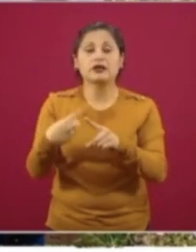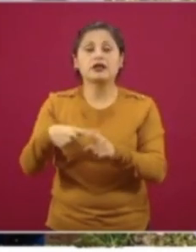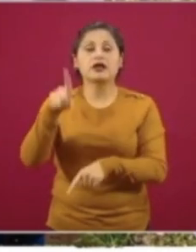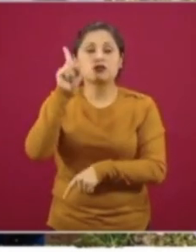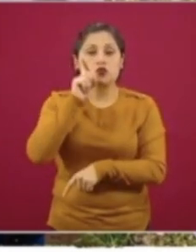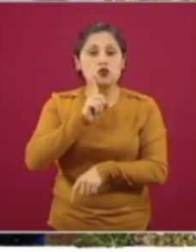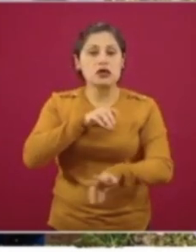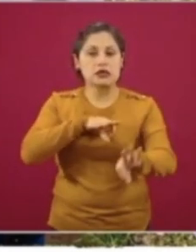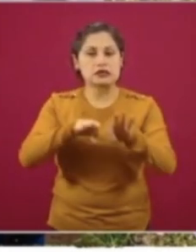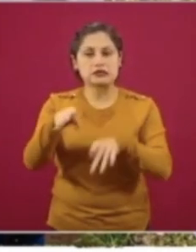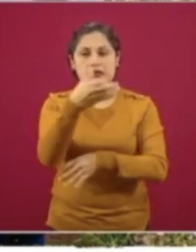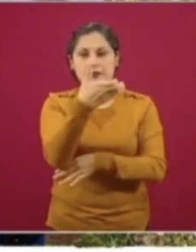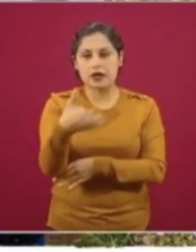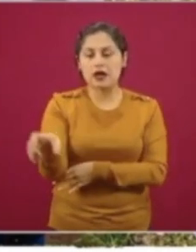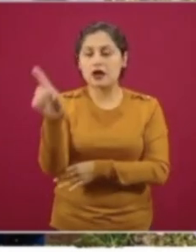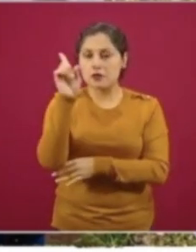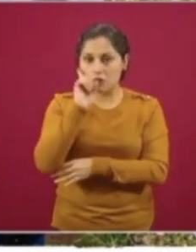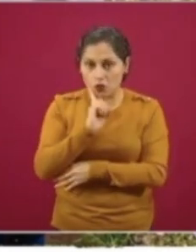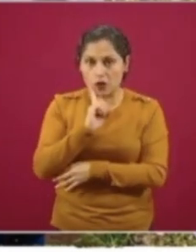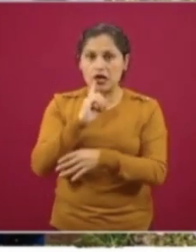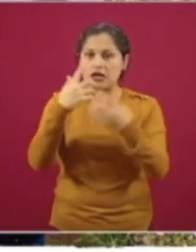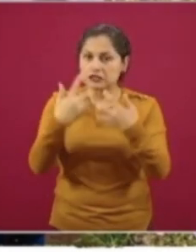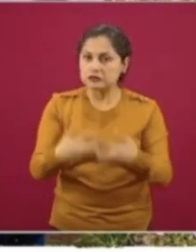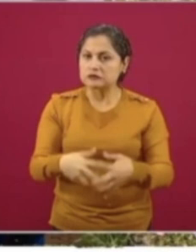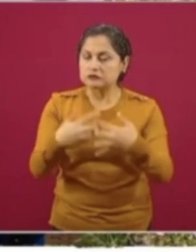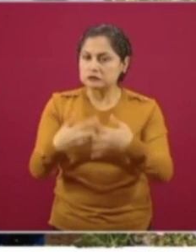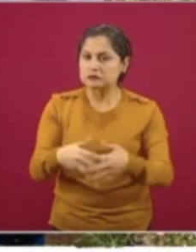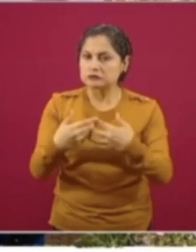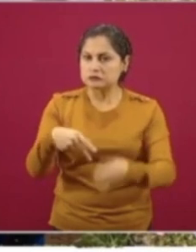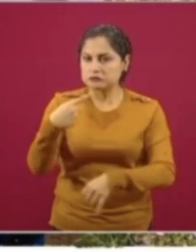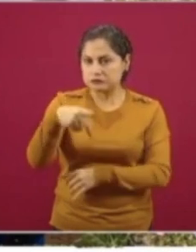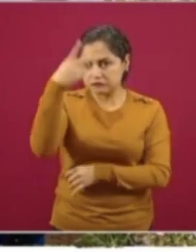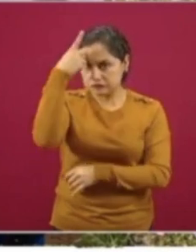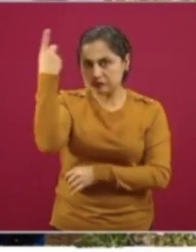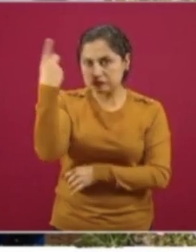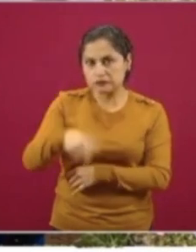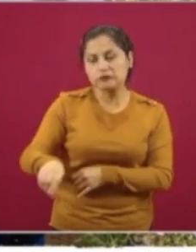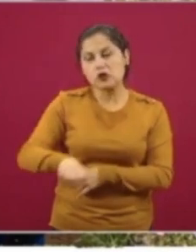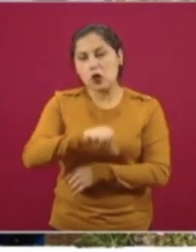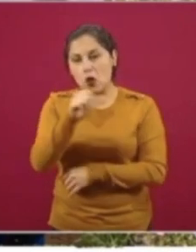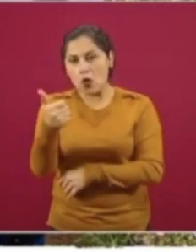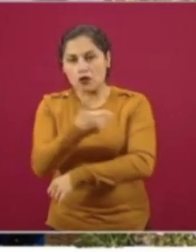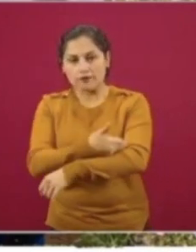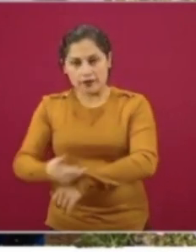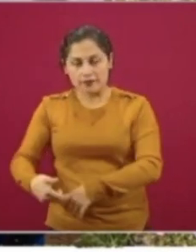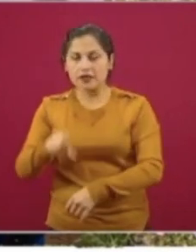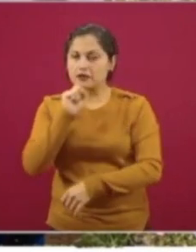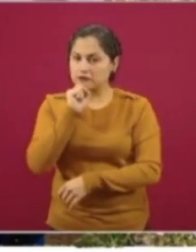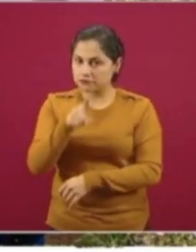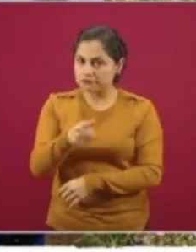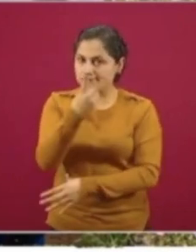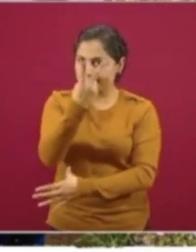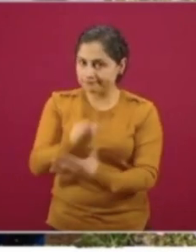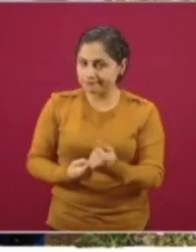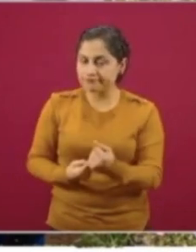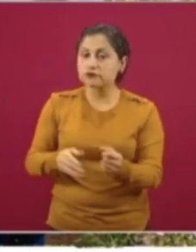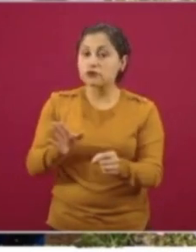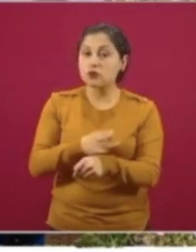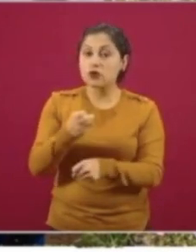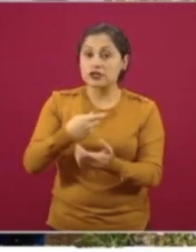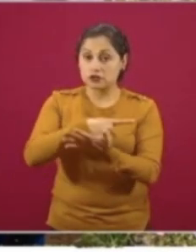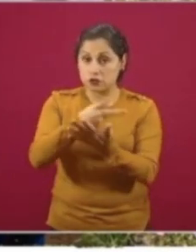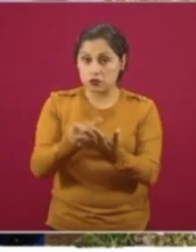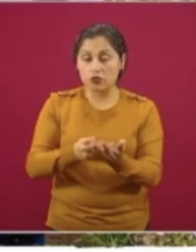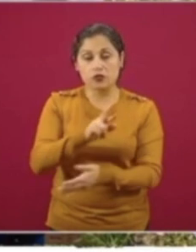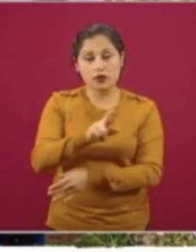campesinas, desarrollando además otra tarea de las múltiples tareas. Por eso, en este programa Producción para el Bienestar reconocemos el